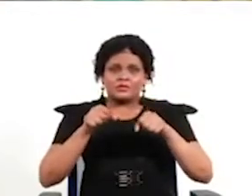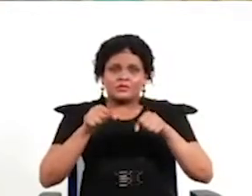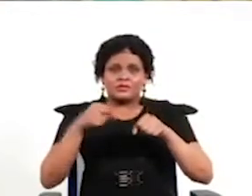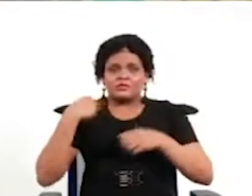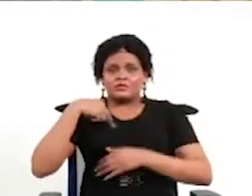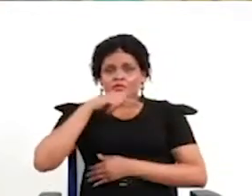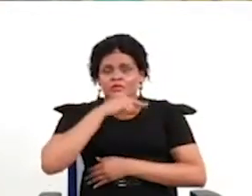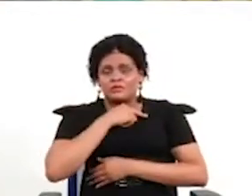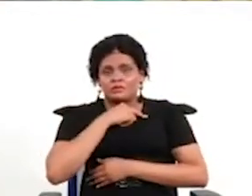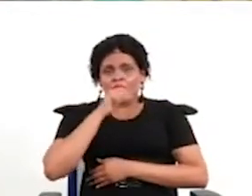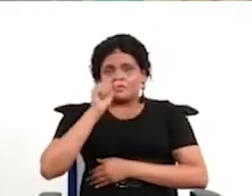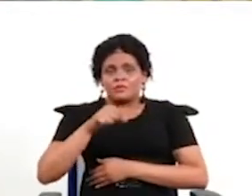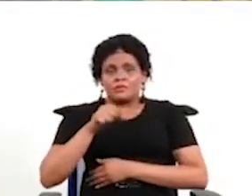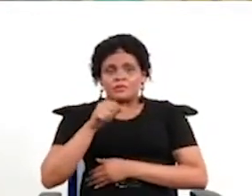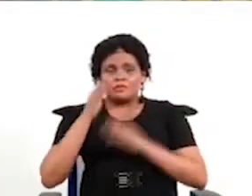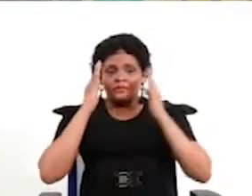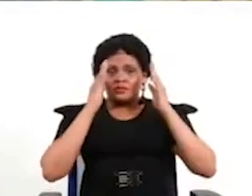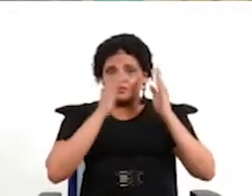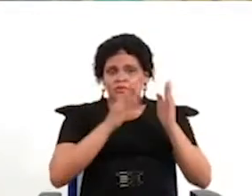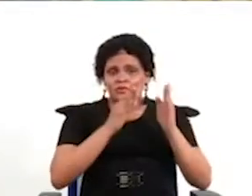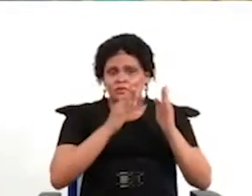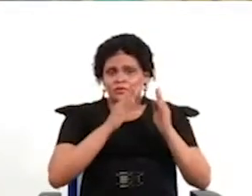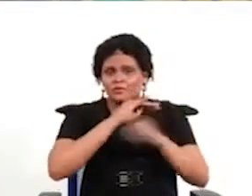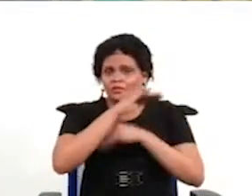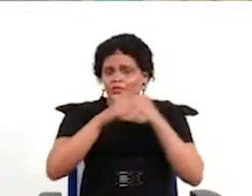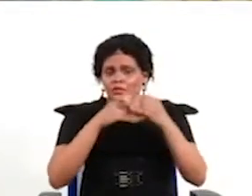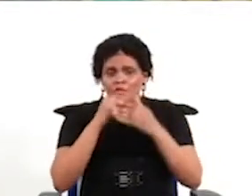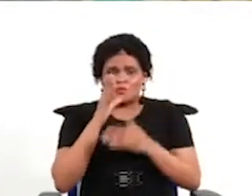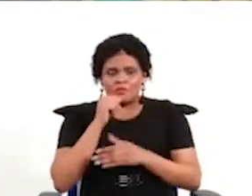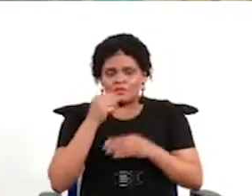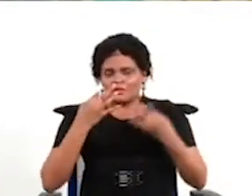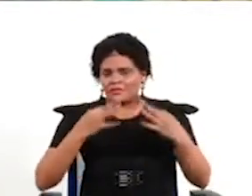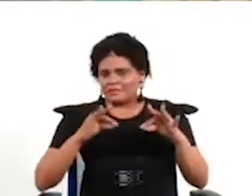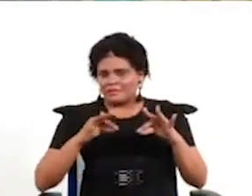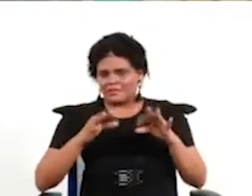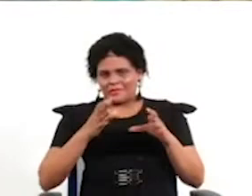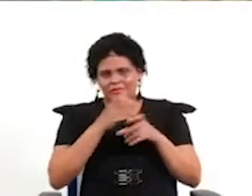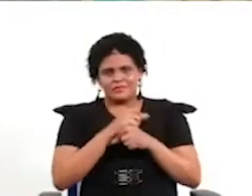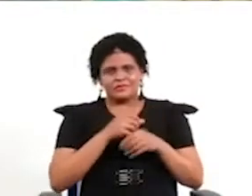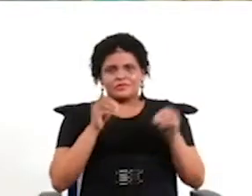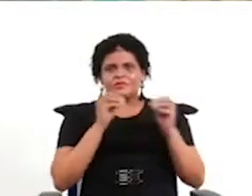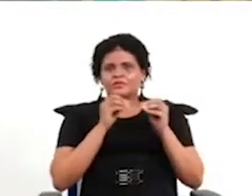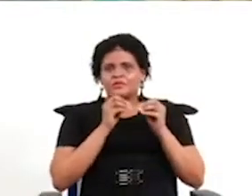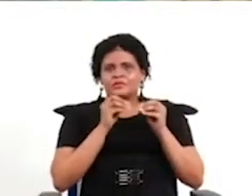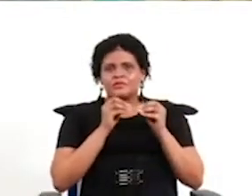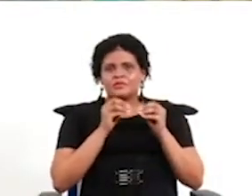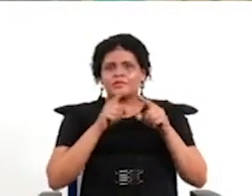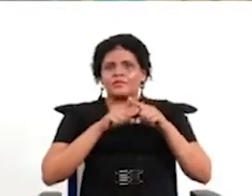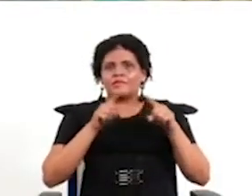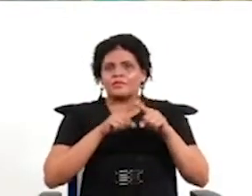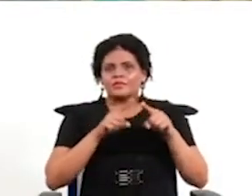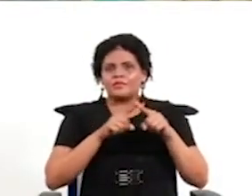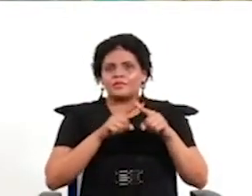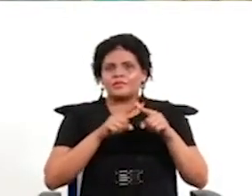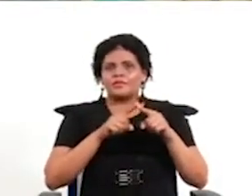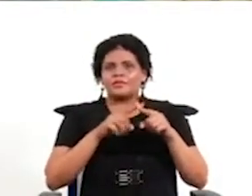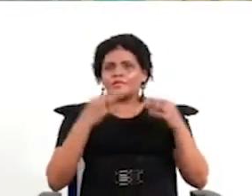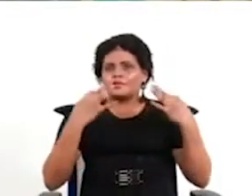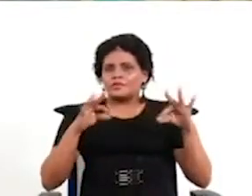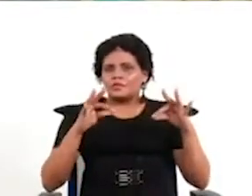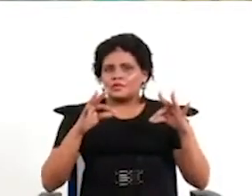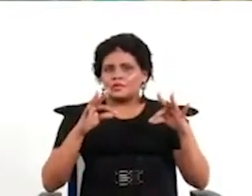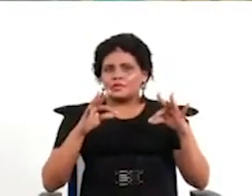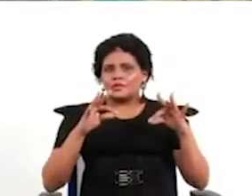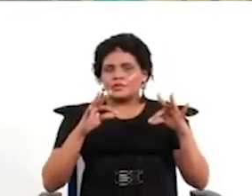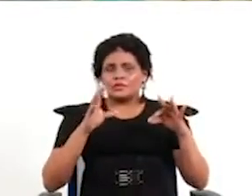que es innegable es que no hubo un tratamiento adecuado de esas demandas que no hubo un tratamiento adecuado porque